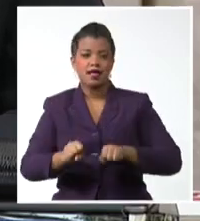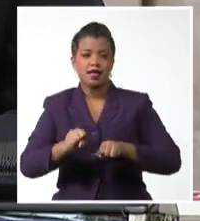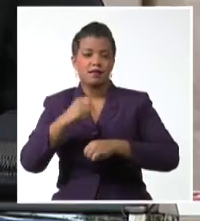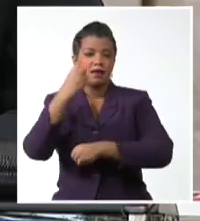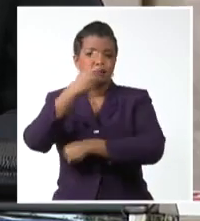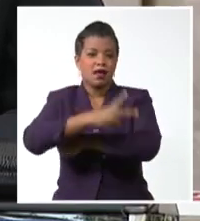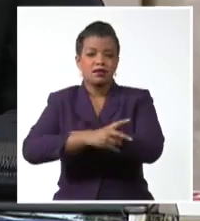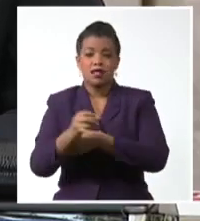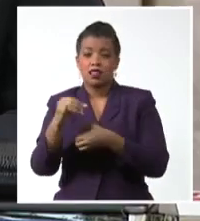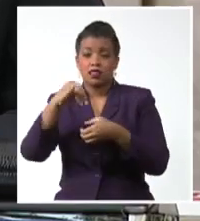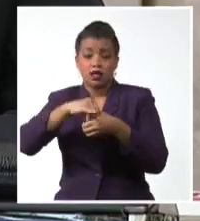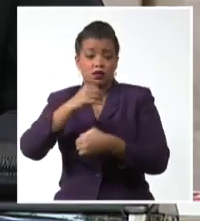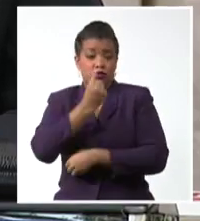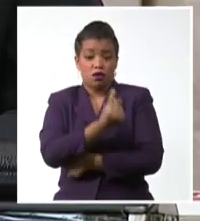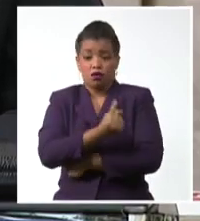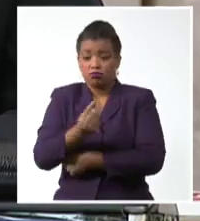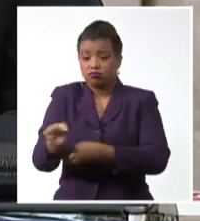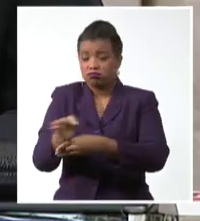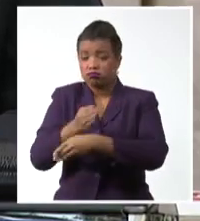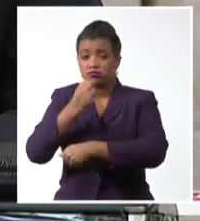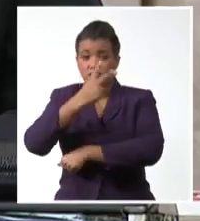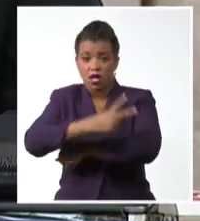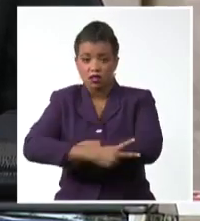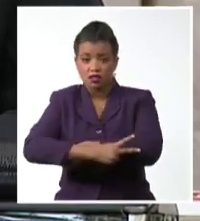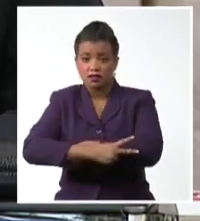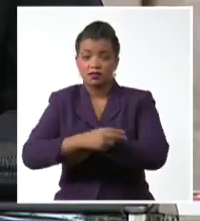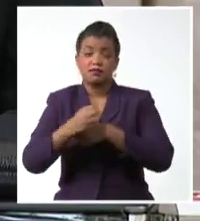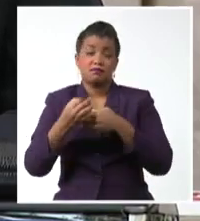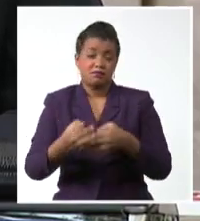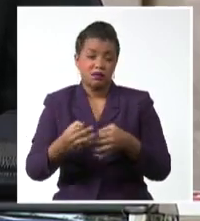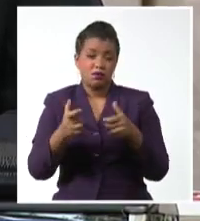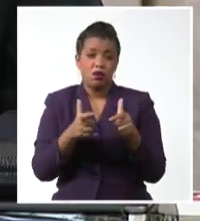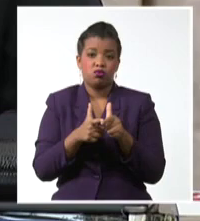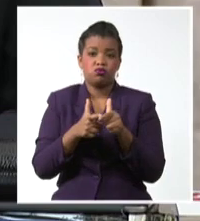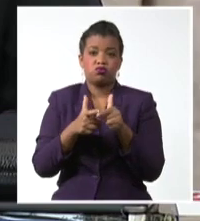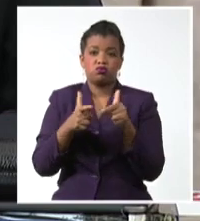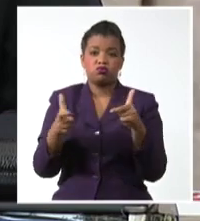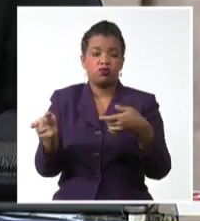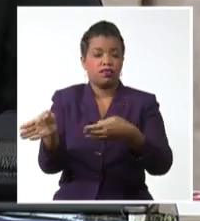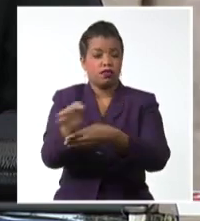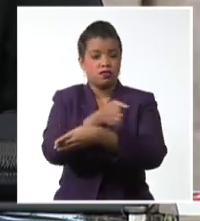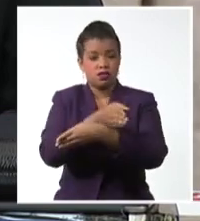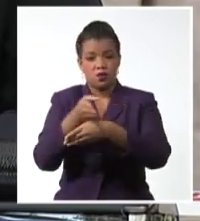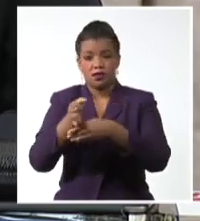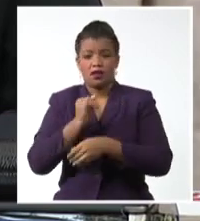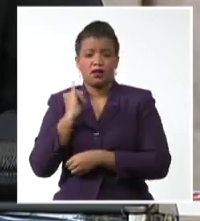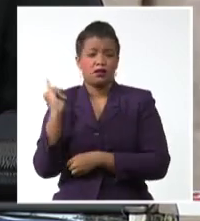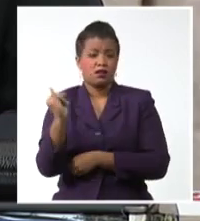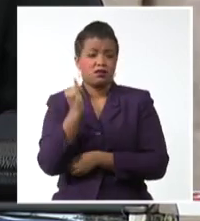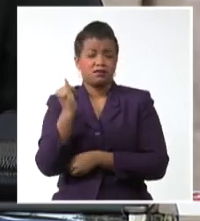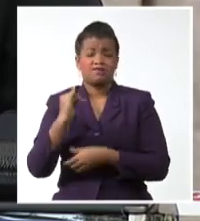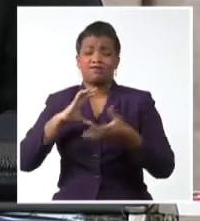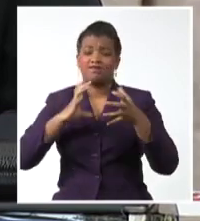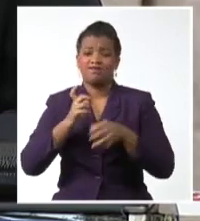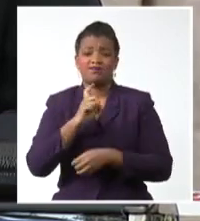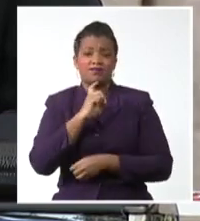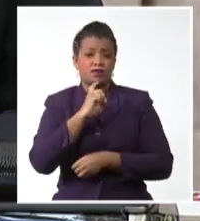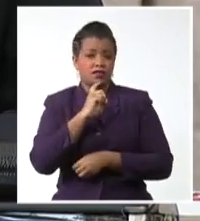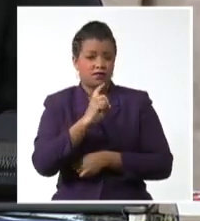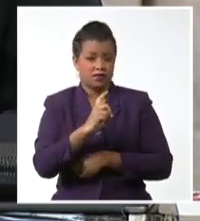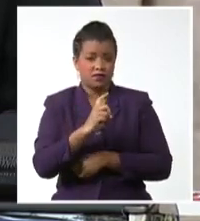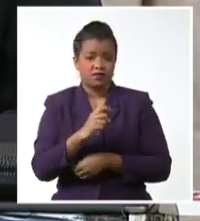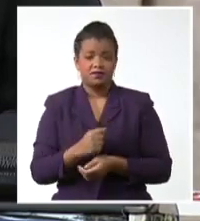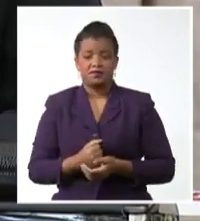interno de cada país permanecen y se amplían en un contexto internacional complejo y difícil en todos los